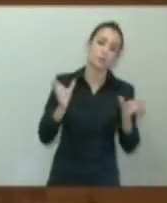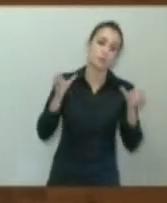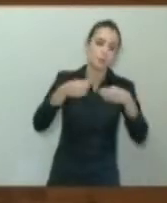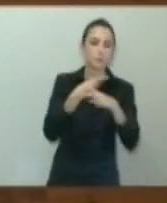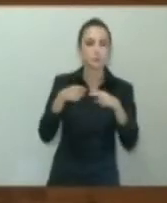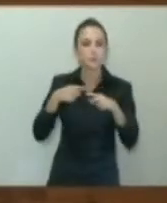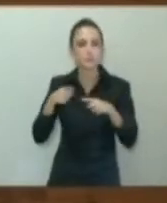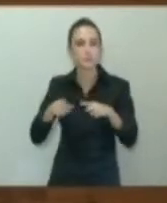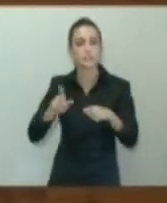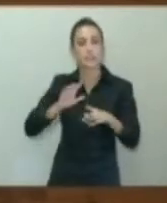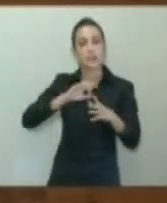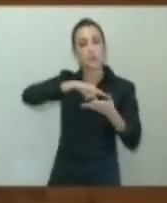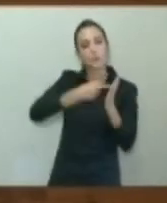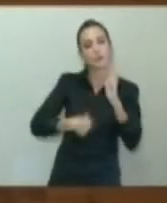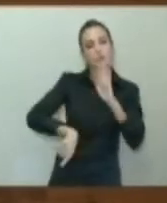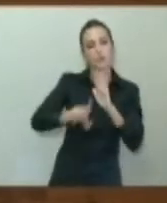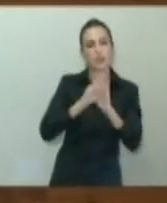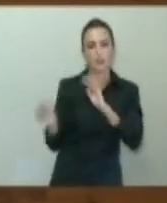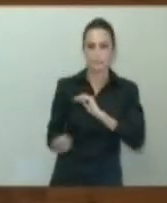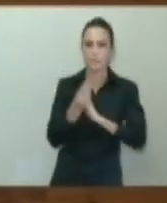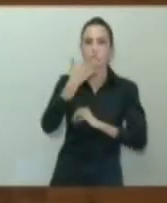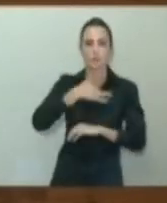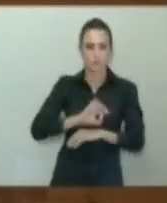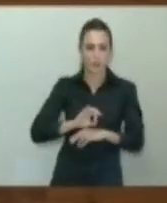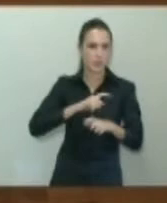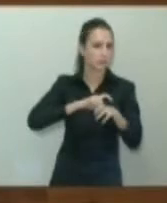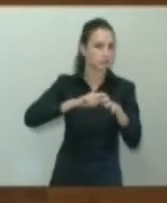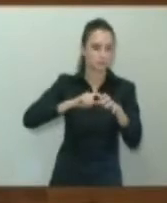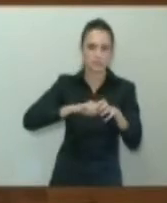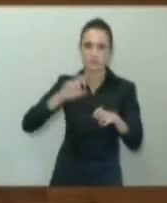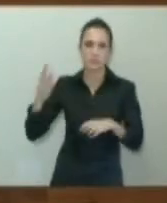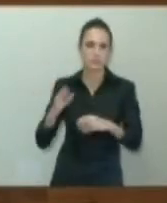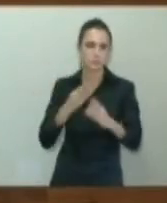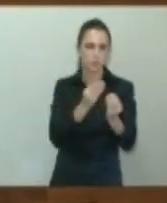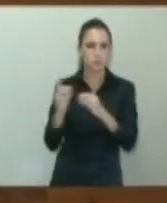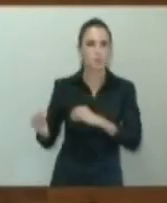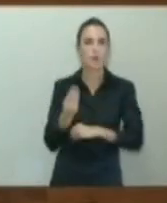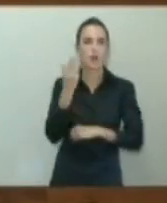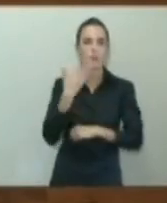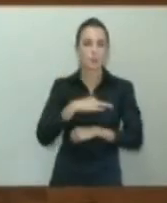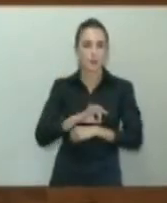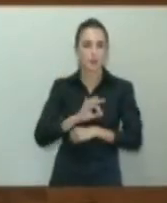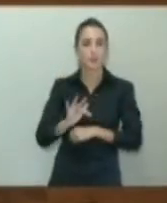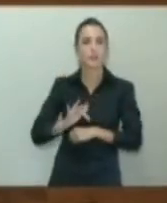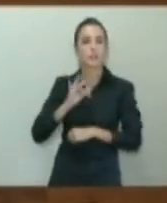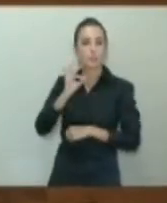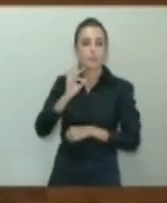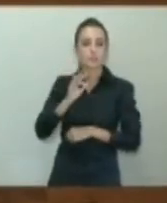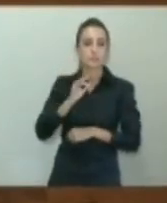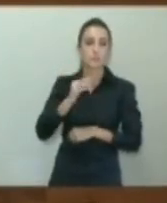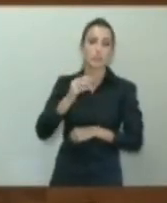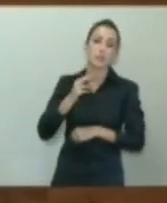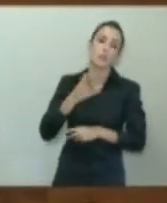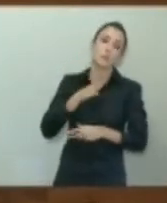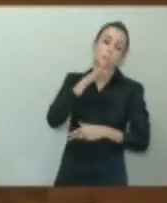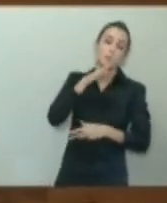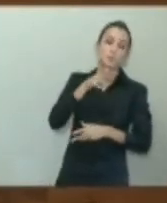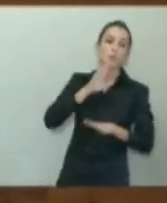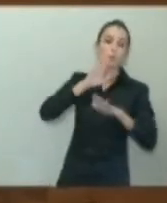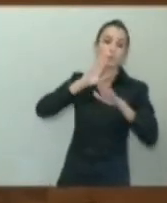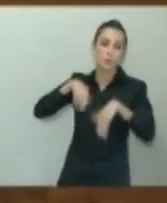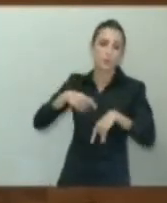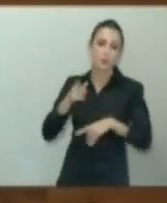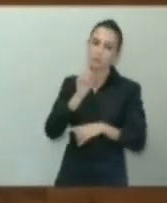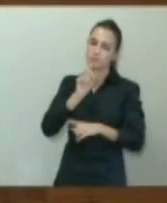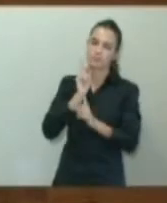El proyecto de ley es mejorable en muchos aspectos y, por eso, precisamente, es una razón a favor y no en contra para continuar